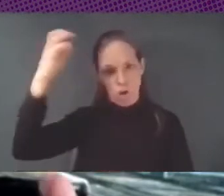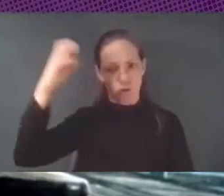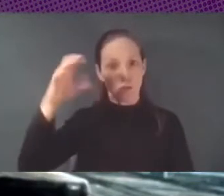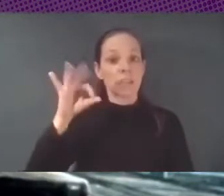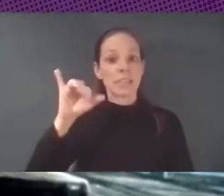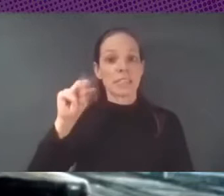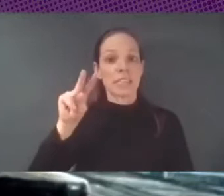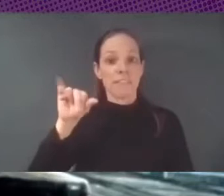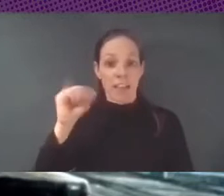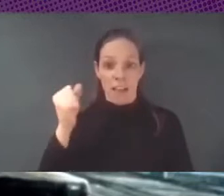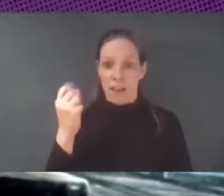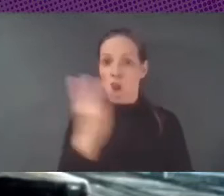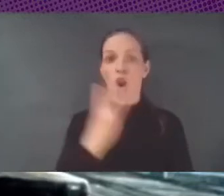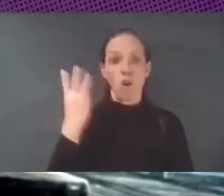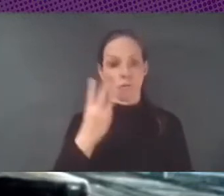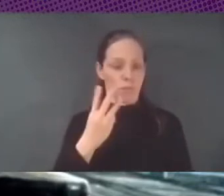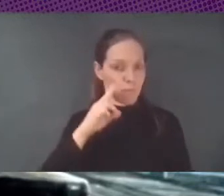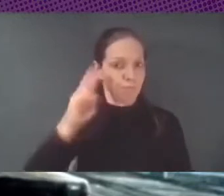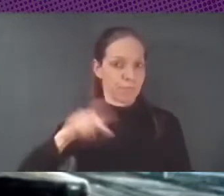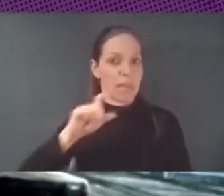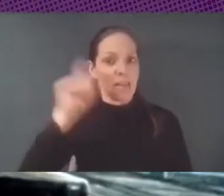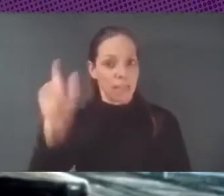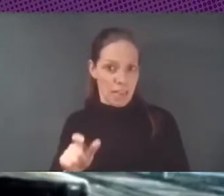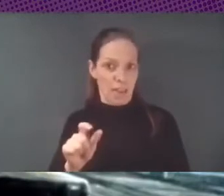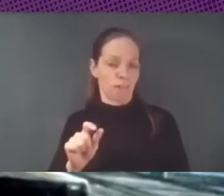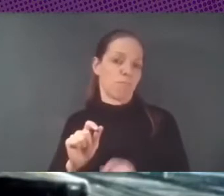los tres italianos emigrados,